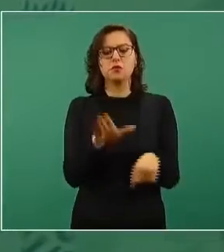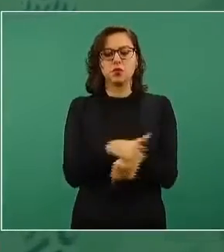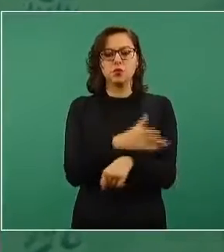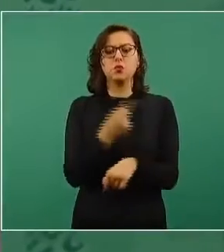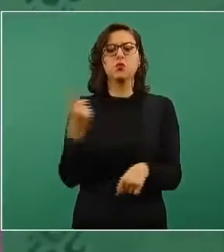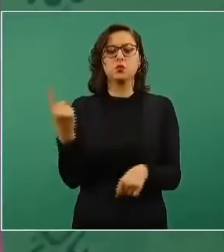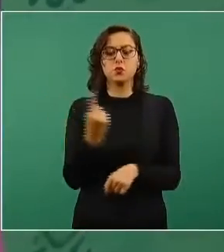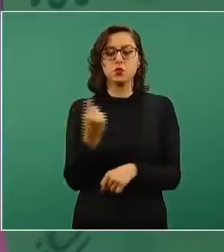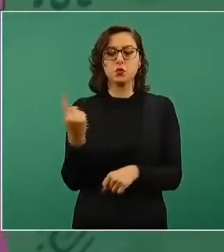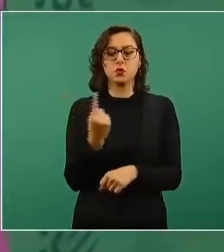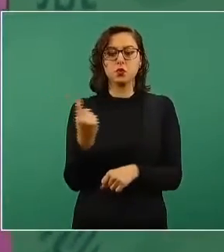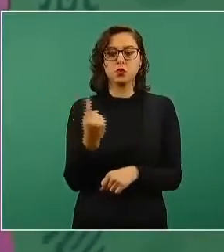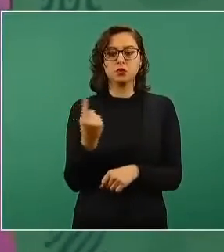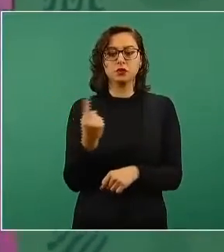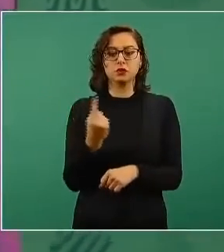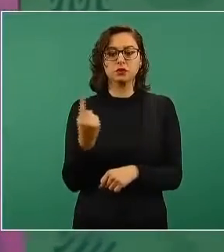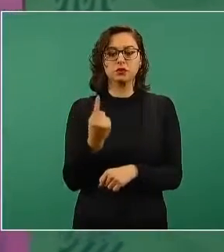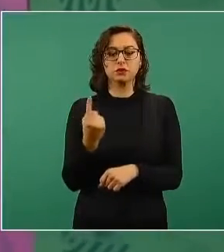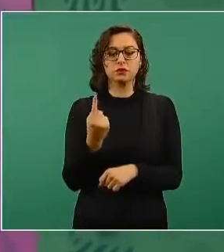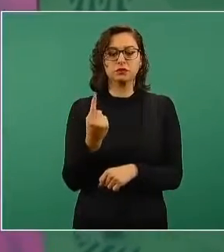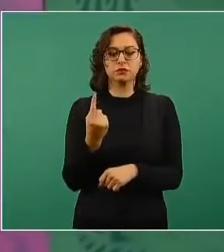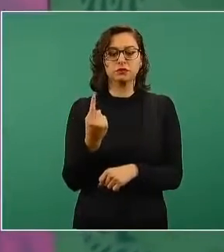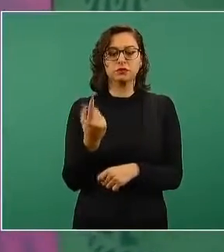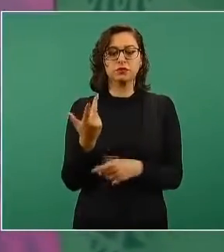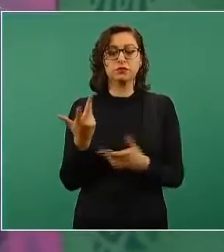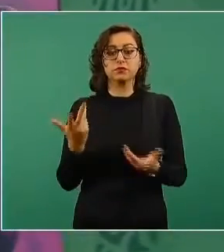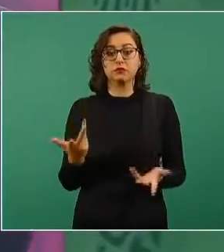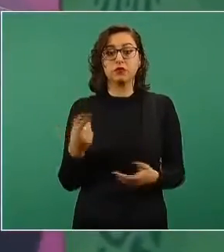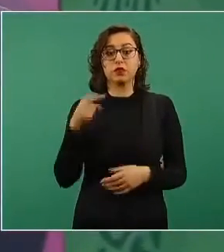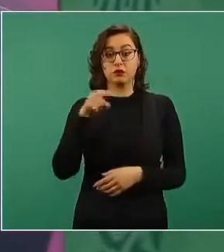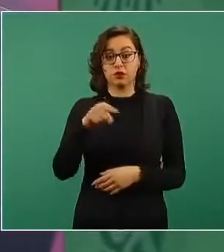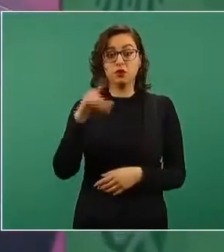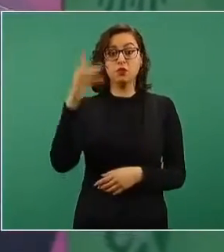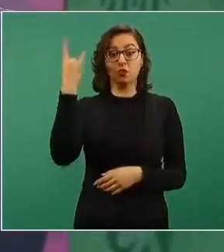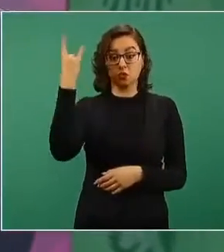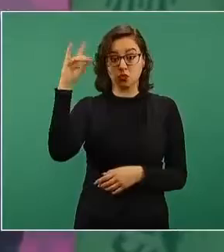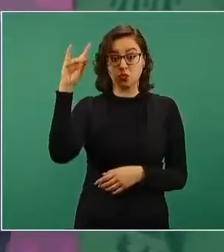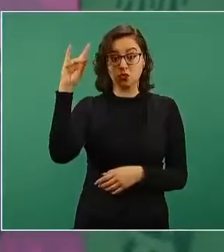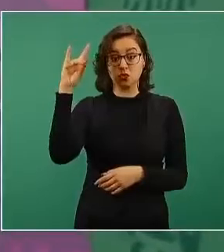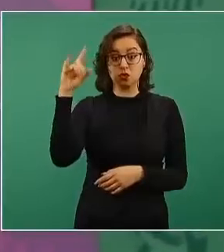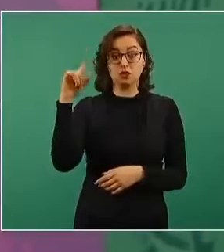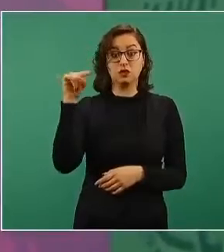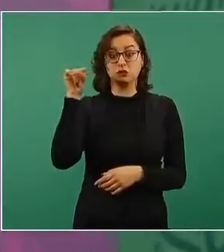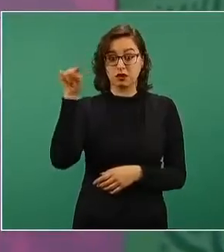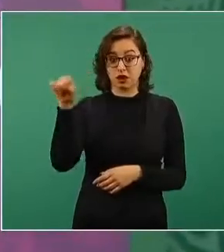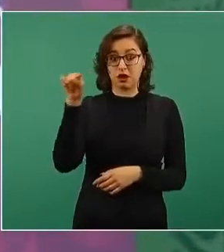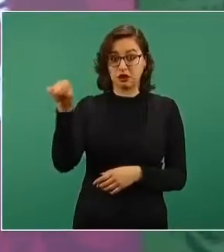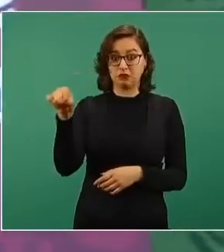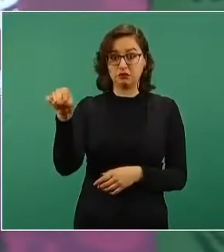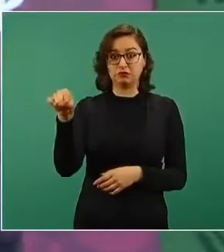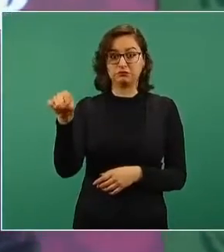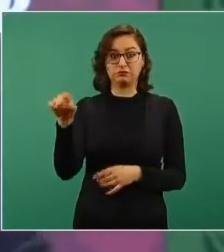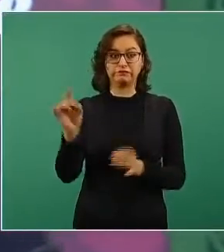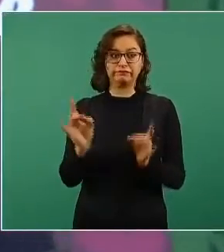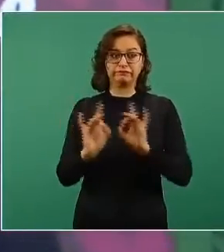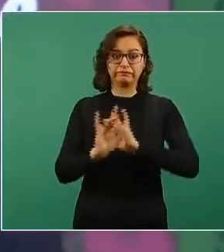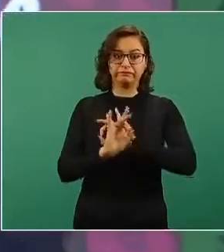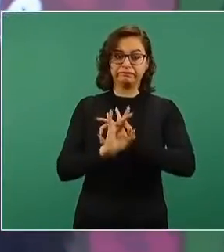Se ejecutó en Bolivia una ruptura